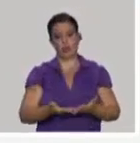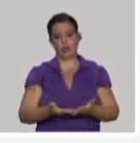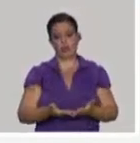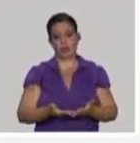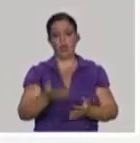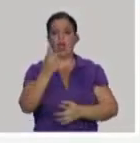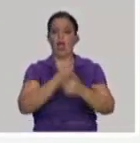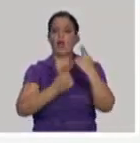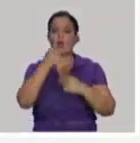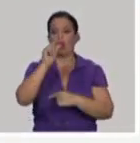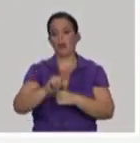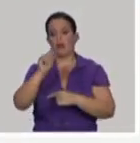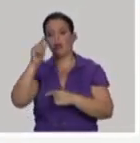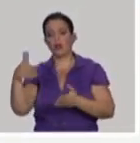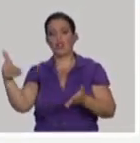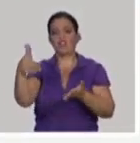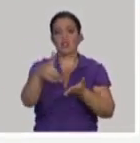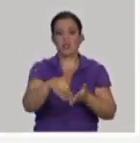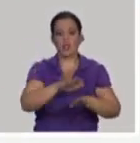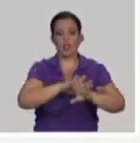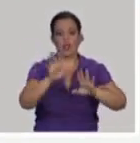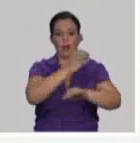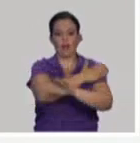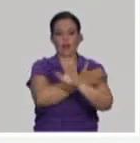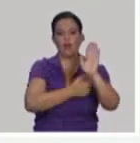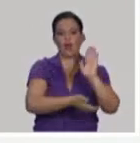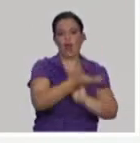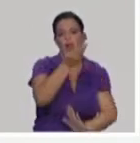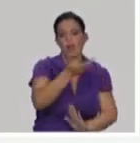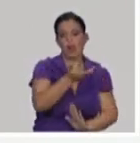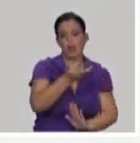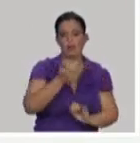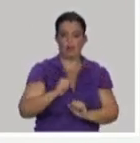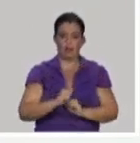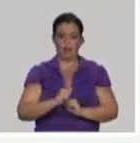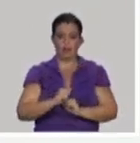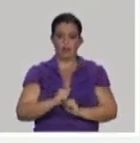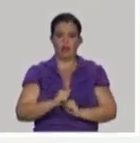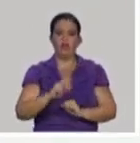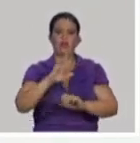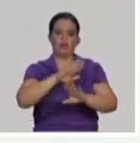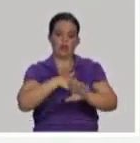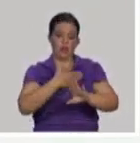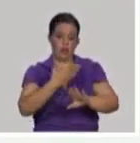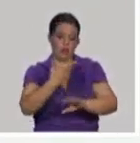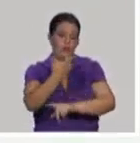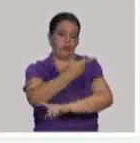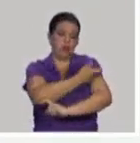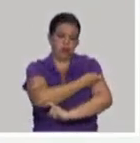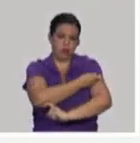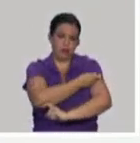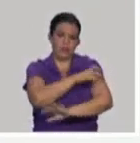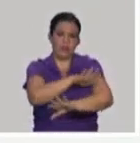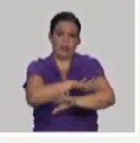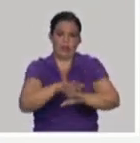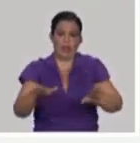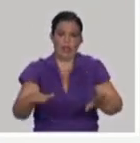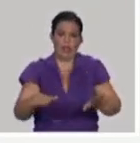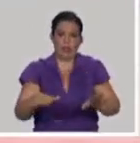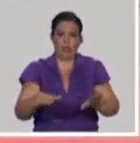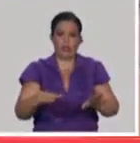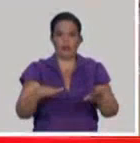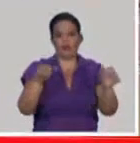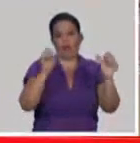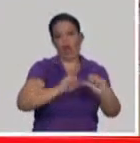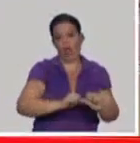que después de vacunarse, y eso puede estar relacionado con el acto de la vacunación, pues desarrollan hipertensos. Y sobre todo también porque las circunstancias en que estamos,